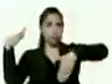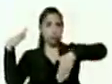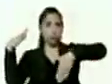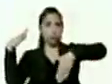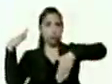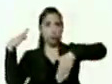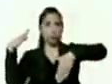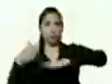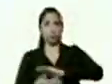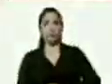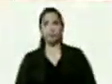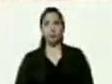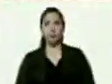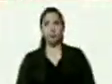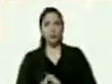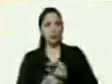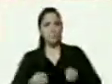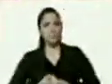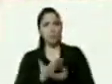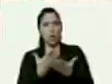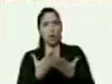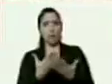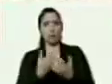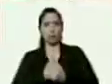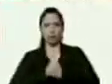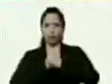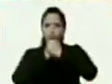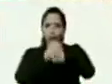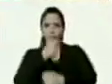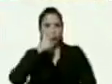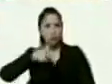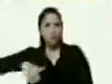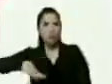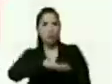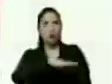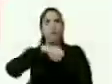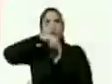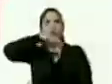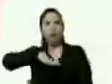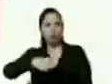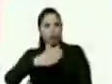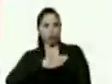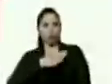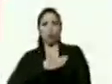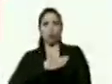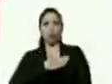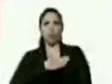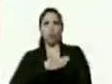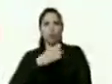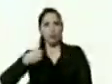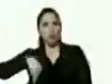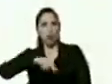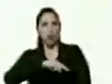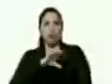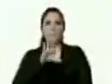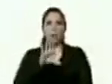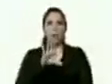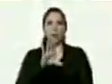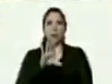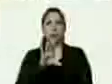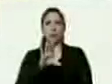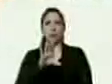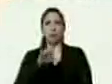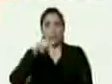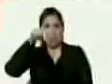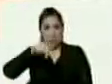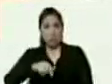y digamos con amor a nuestro pueblo a nuestra historia a nuestra patria desde